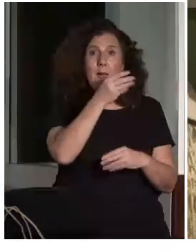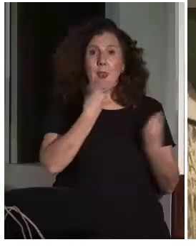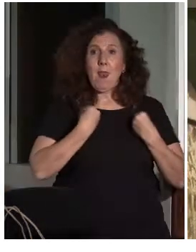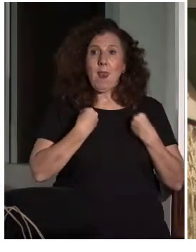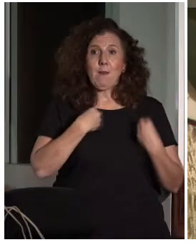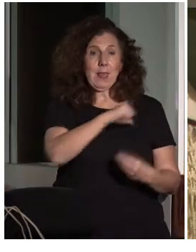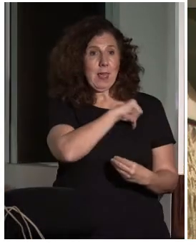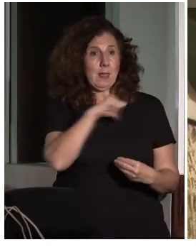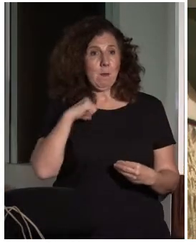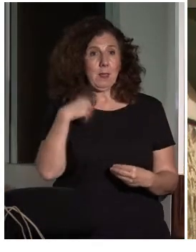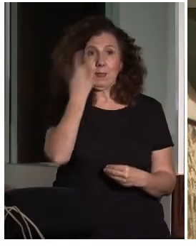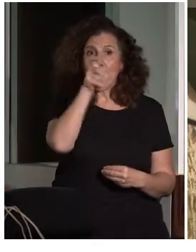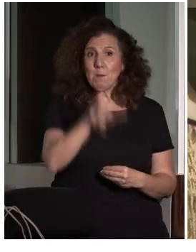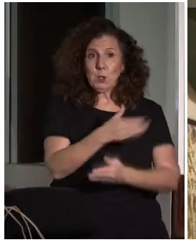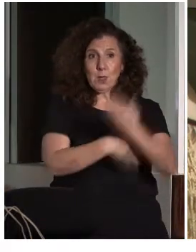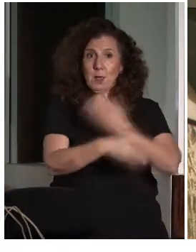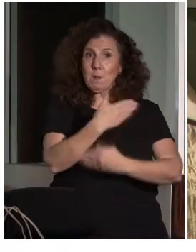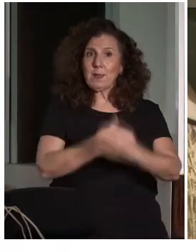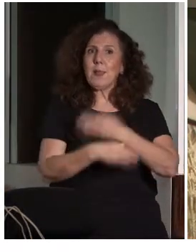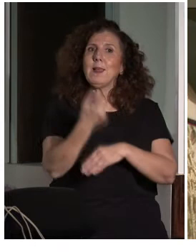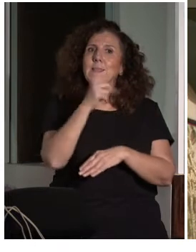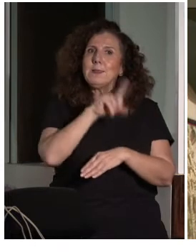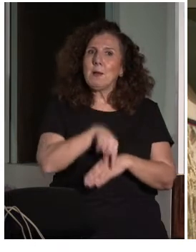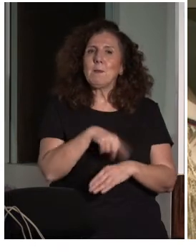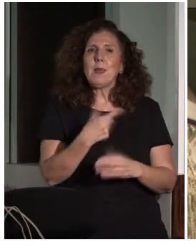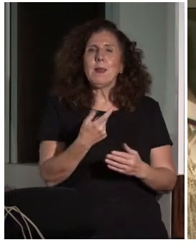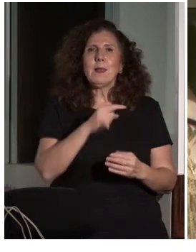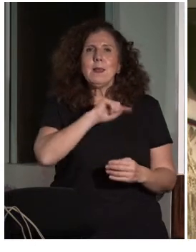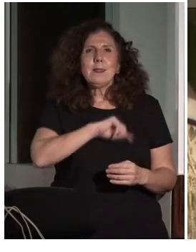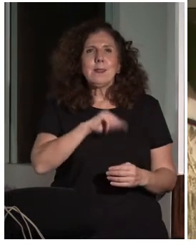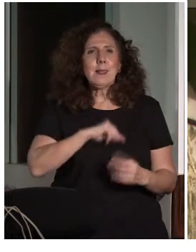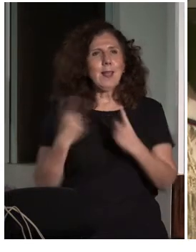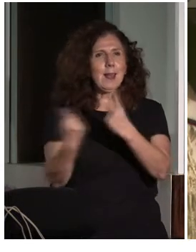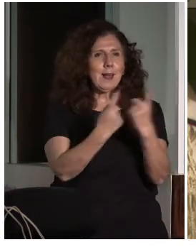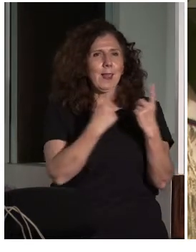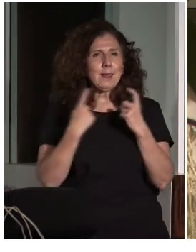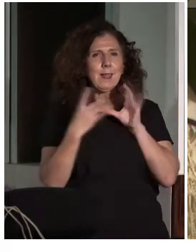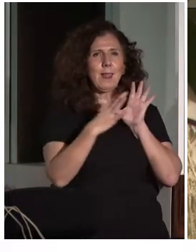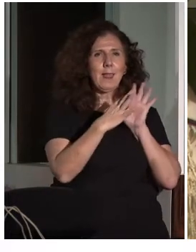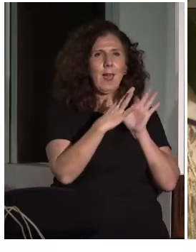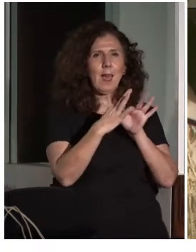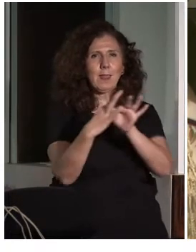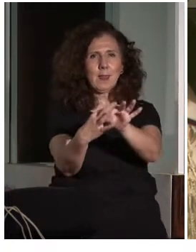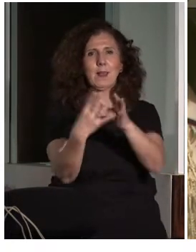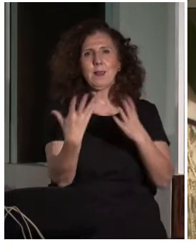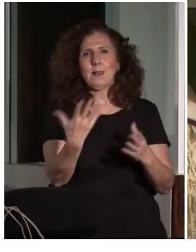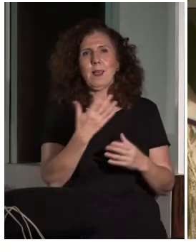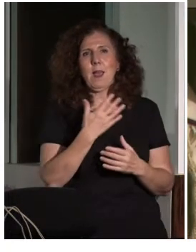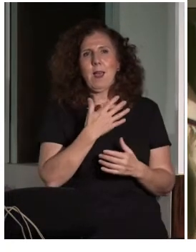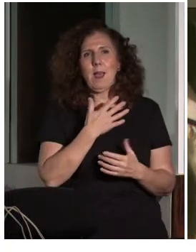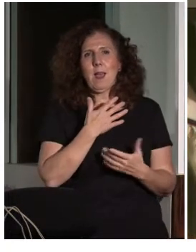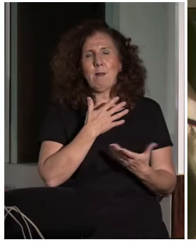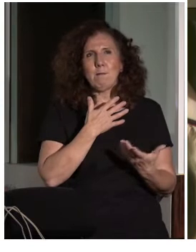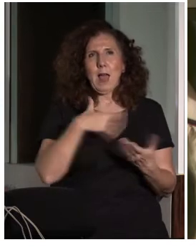discapacidad intelectual, ellos mismos sintieran esa necesidad de poder acudir a